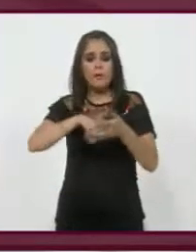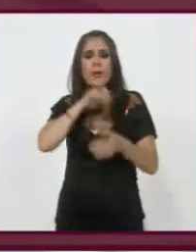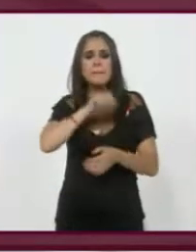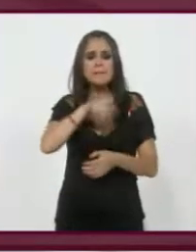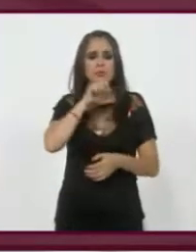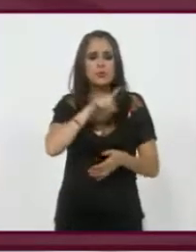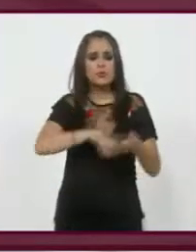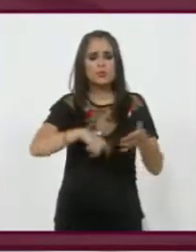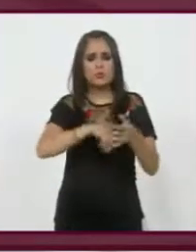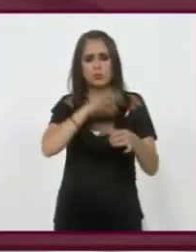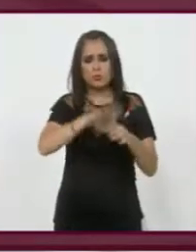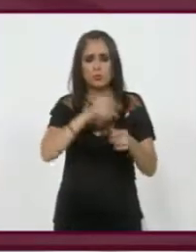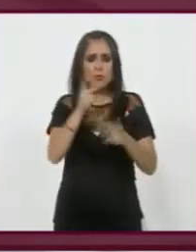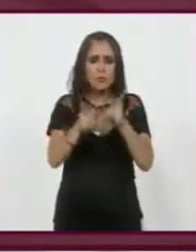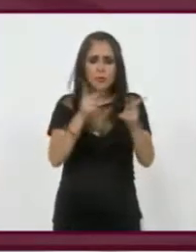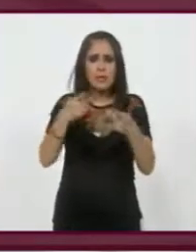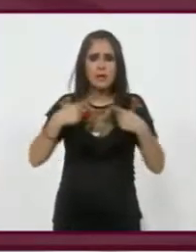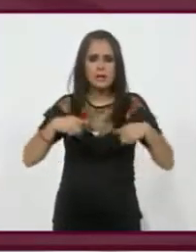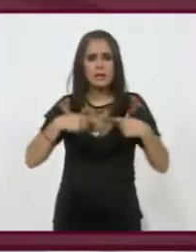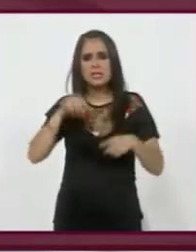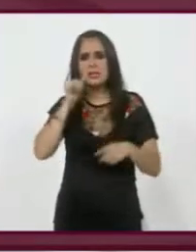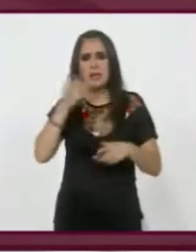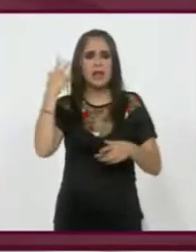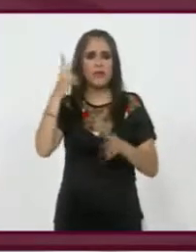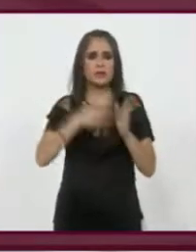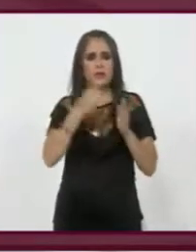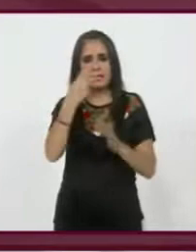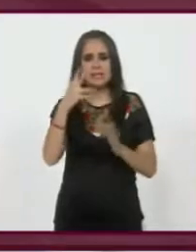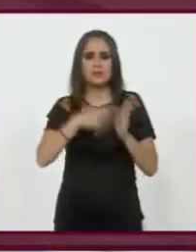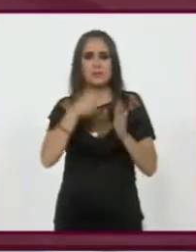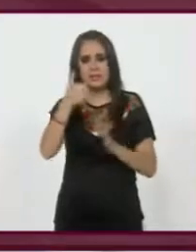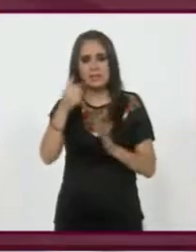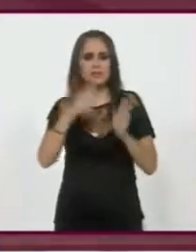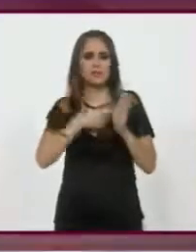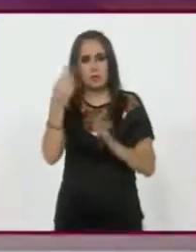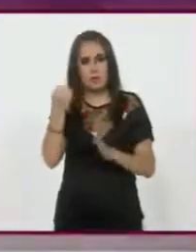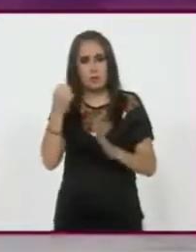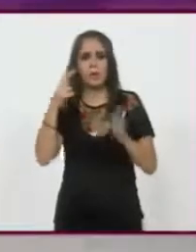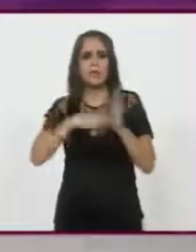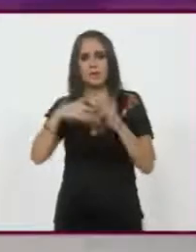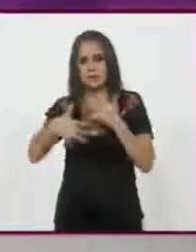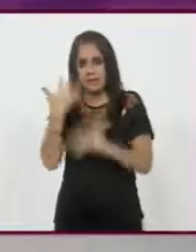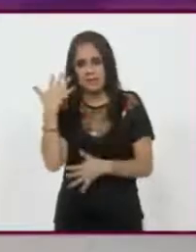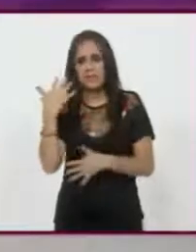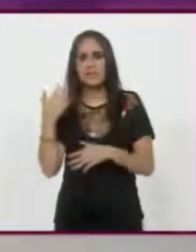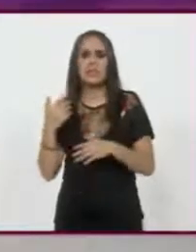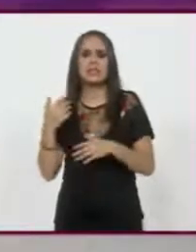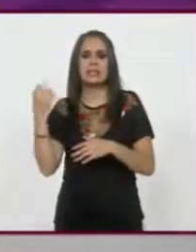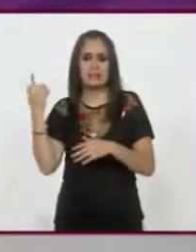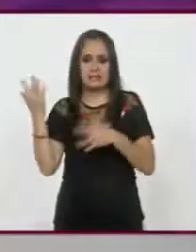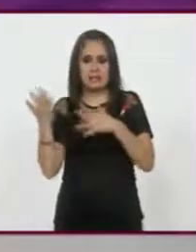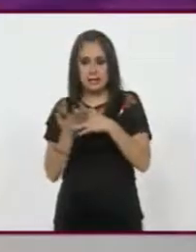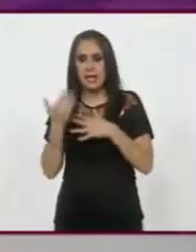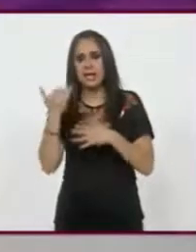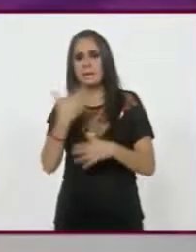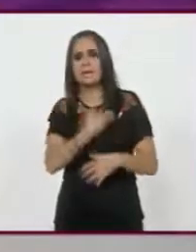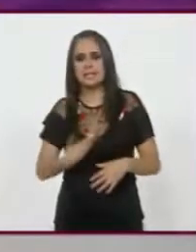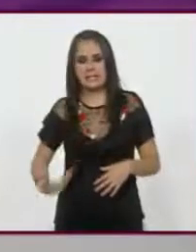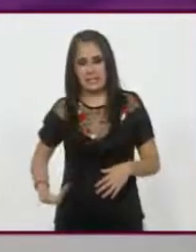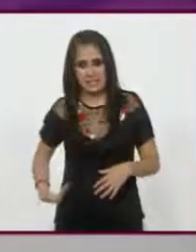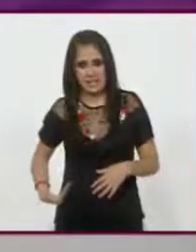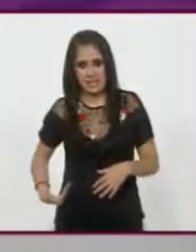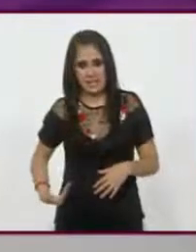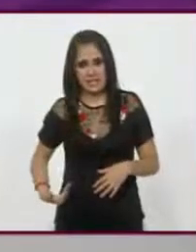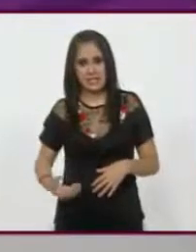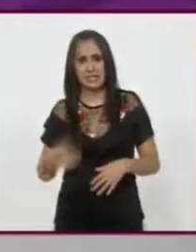Todas son en cuesta de salida. Sí, sí, sí. ¿No? Desde el 2003, 2006, 2009, 12, 15, intermedias y presidenciales. Venimos de